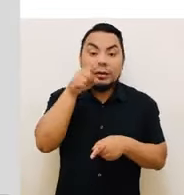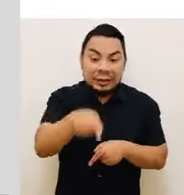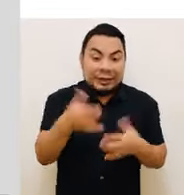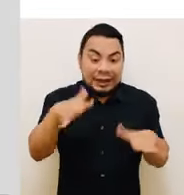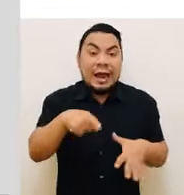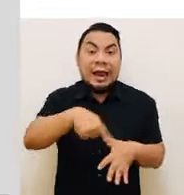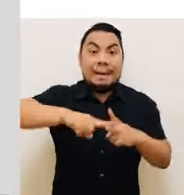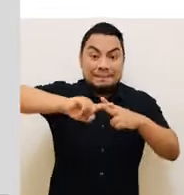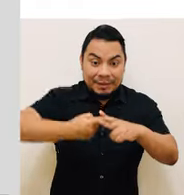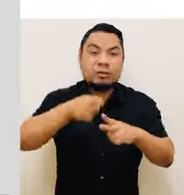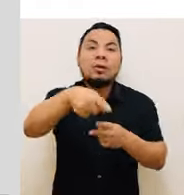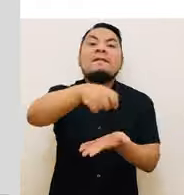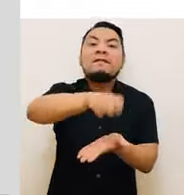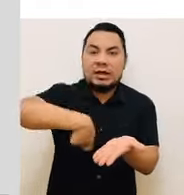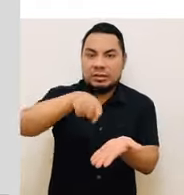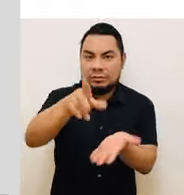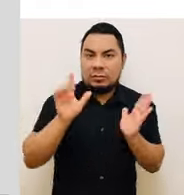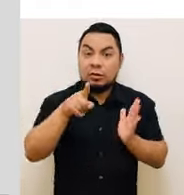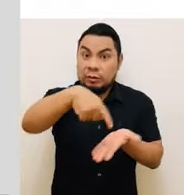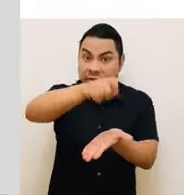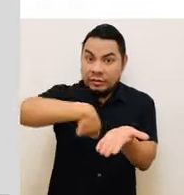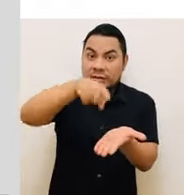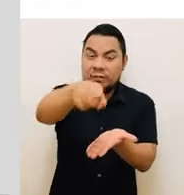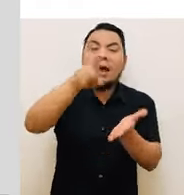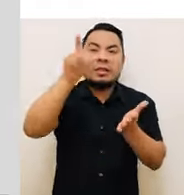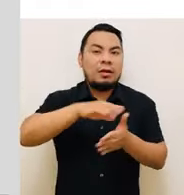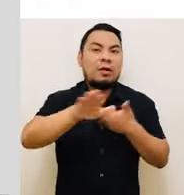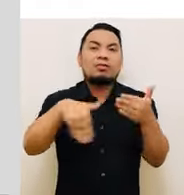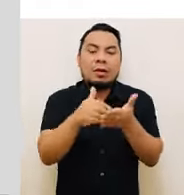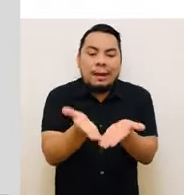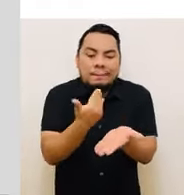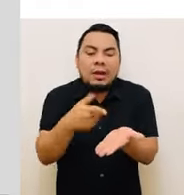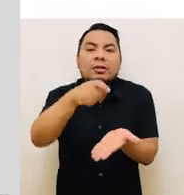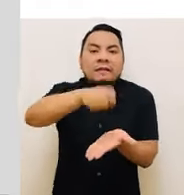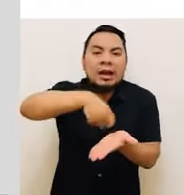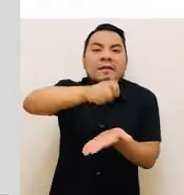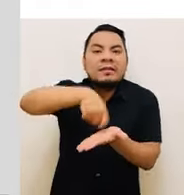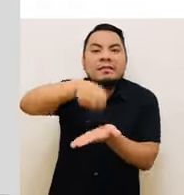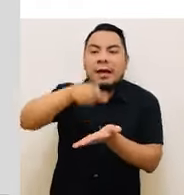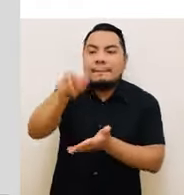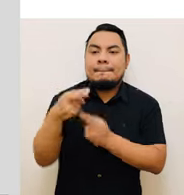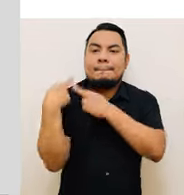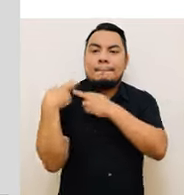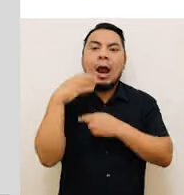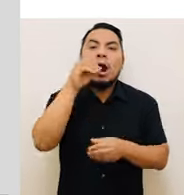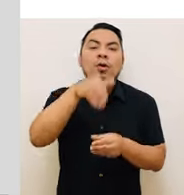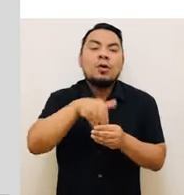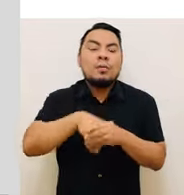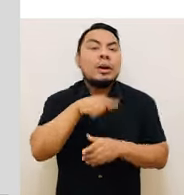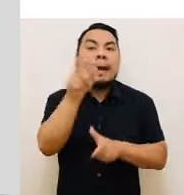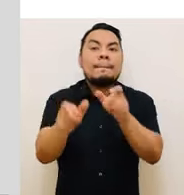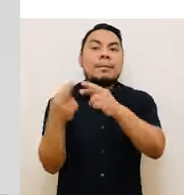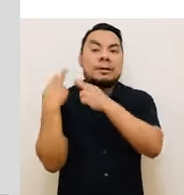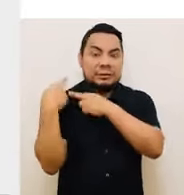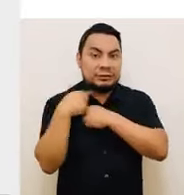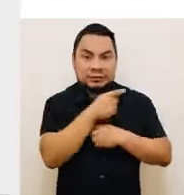instalación si lo deseas. Si firmas, debes hacerlo en todas las actas que se entregarán al personal de la OMPE y a las personeras